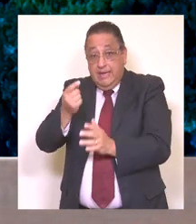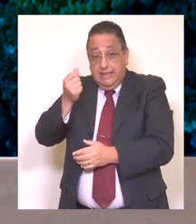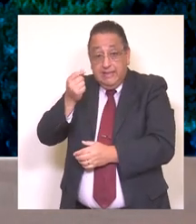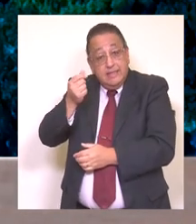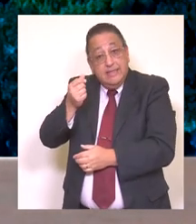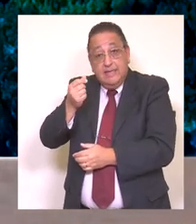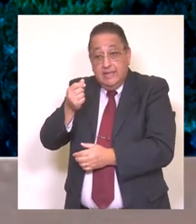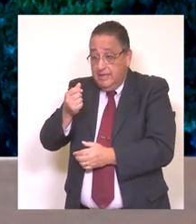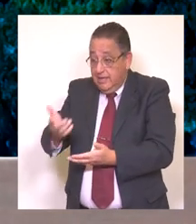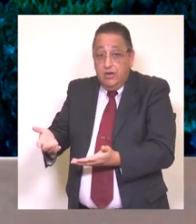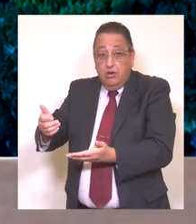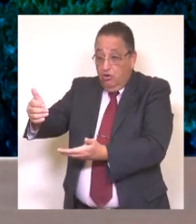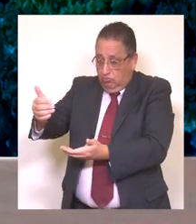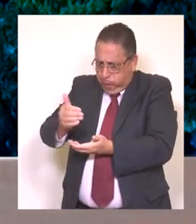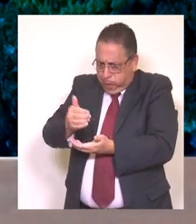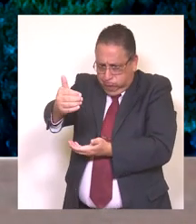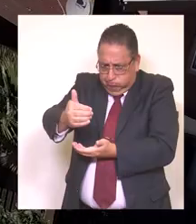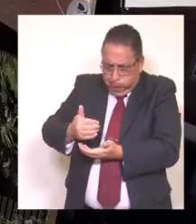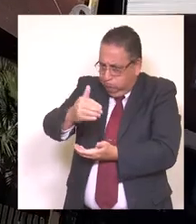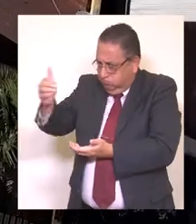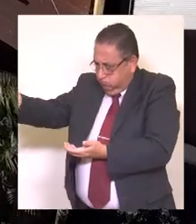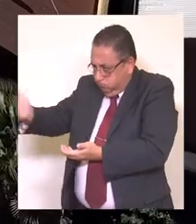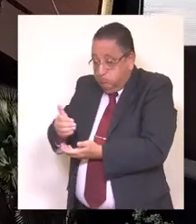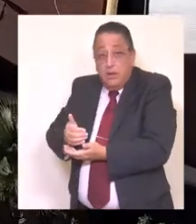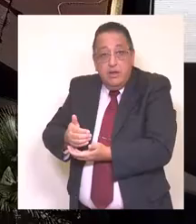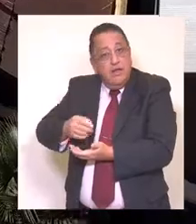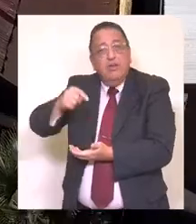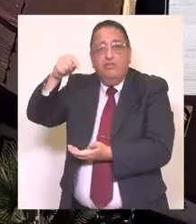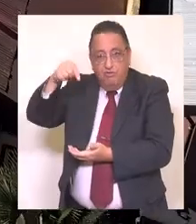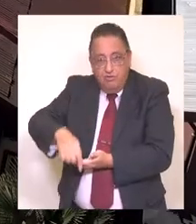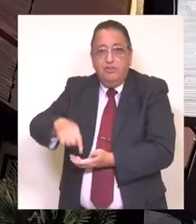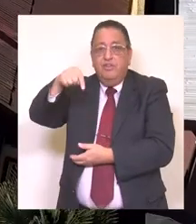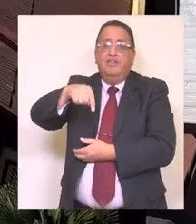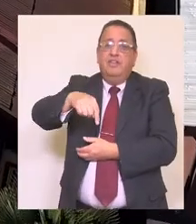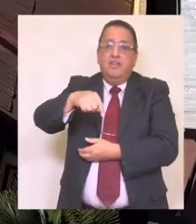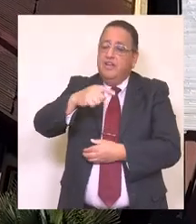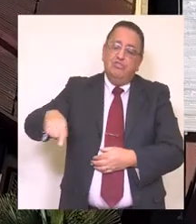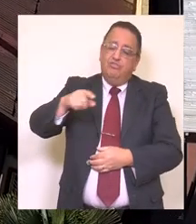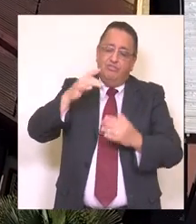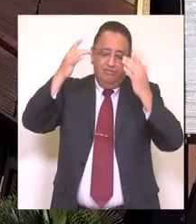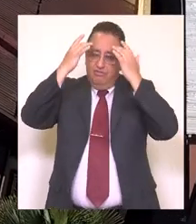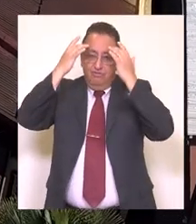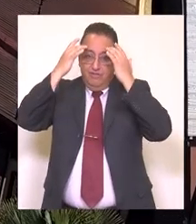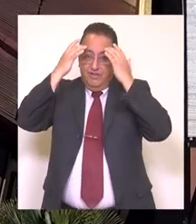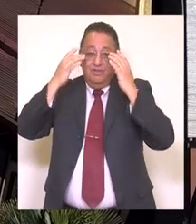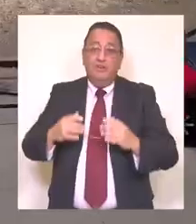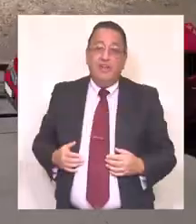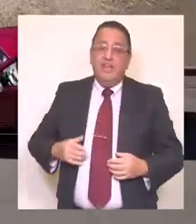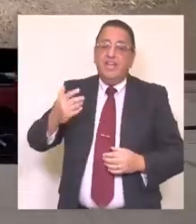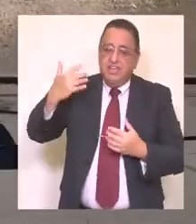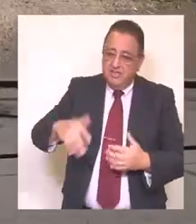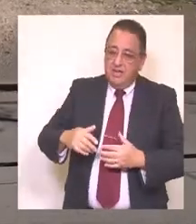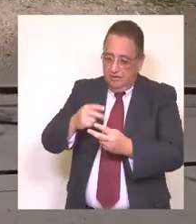financiamiento de este fondo de carácter regional hoy día nos permite decir con mucha alegría que hemos